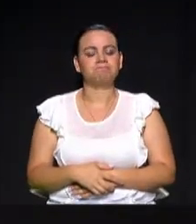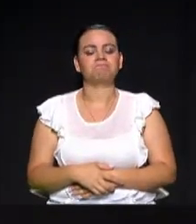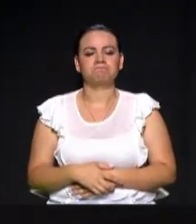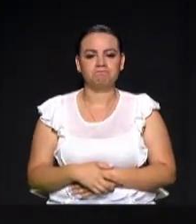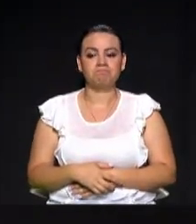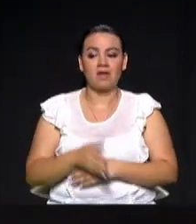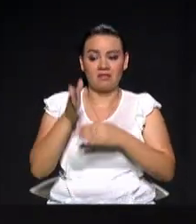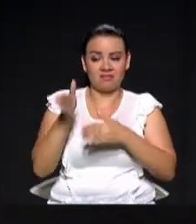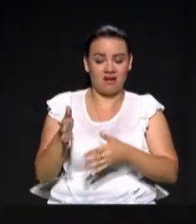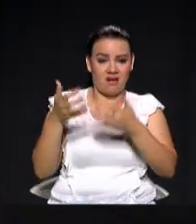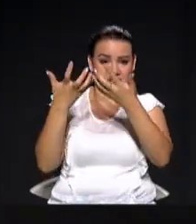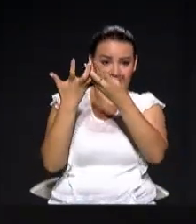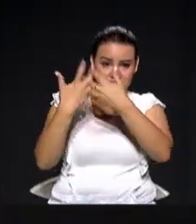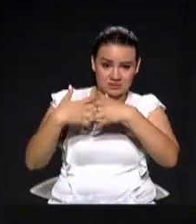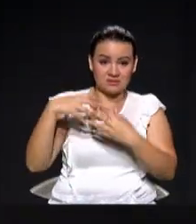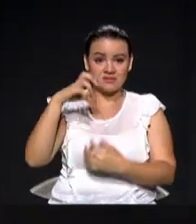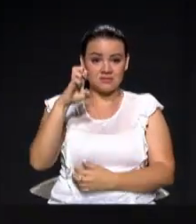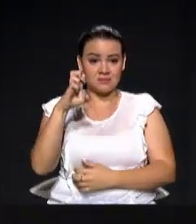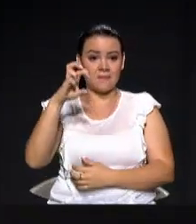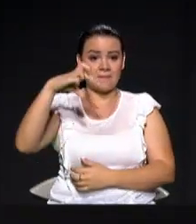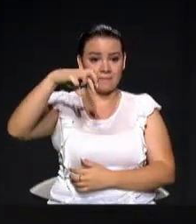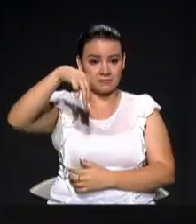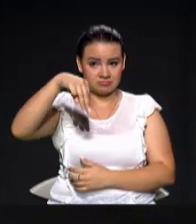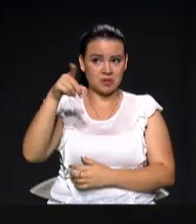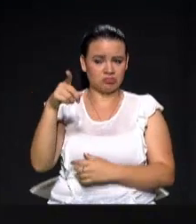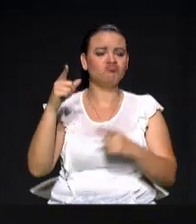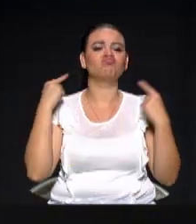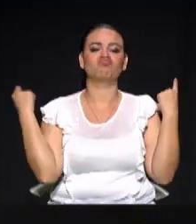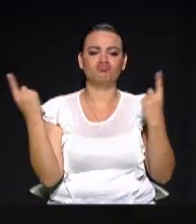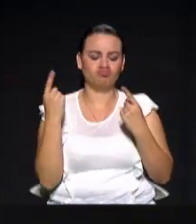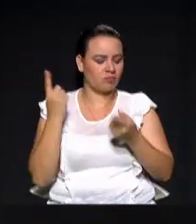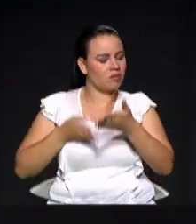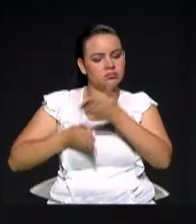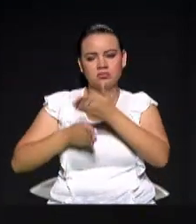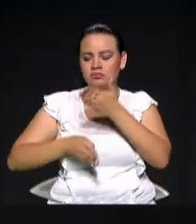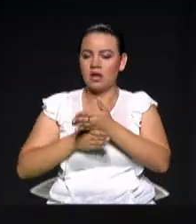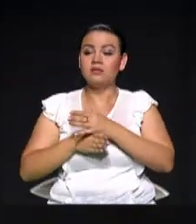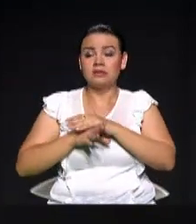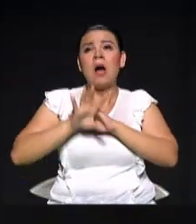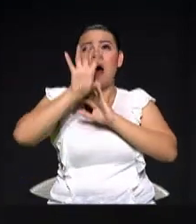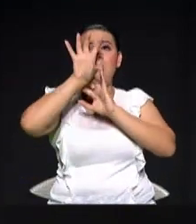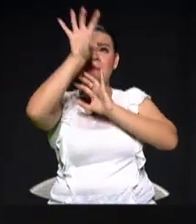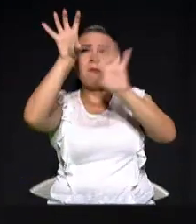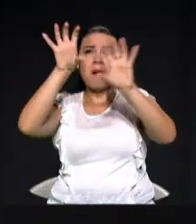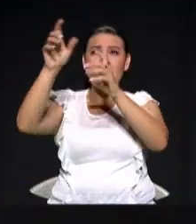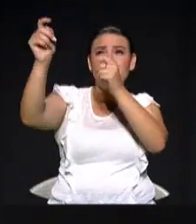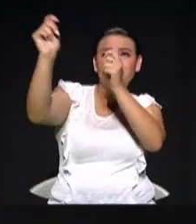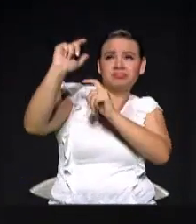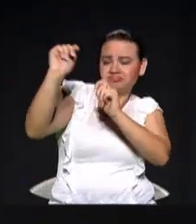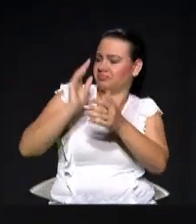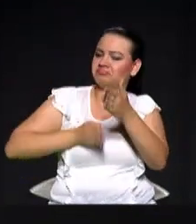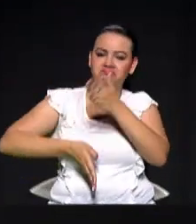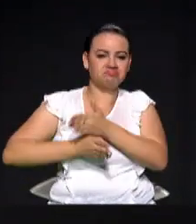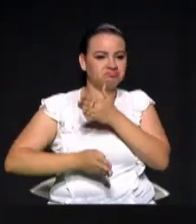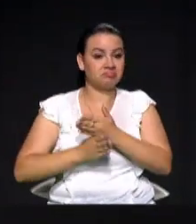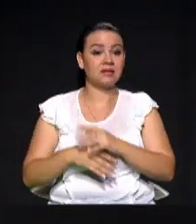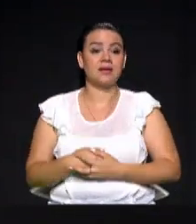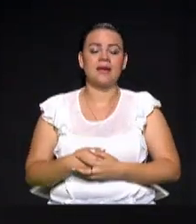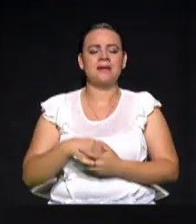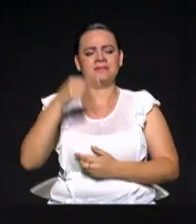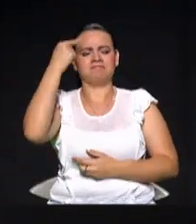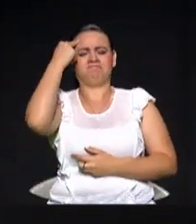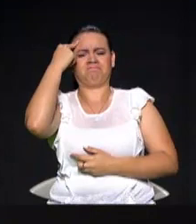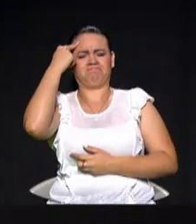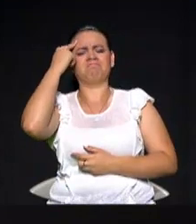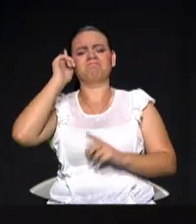pública y antes hay que fortalecerla. En segundo lugar hay que seguir con las inversiones. Y en tercer lugar hay que mirar si Hidroituango científicamente nos dicen